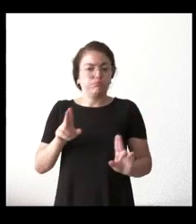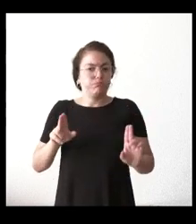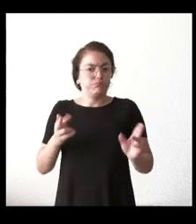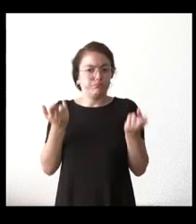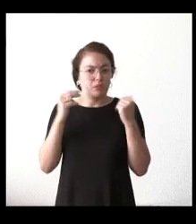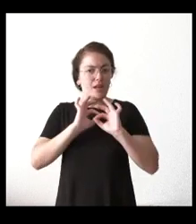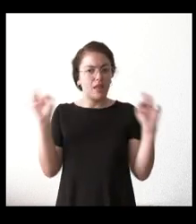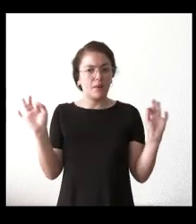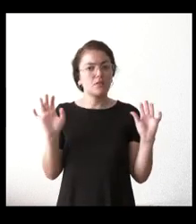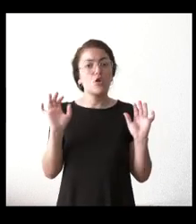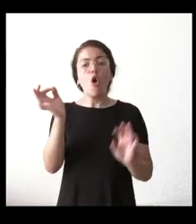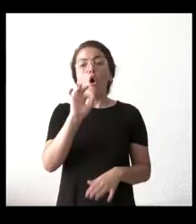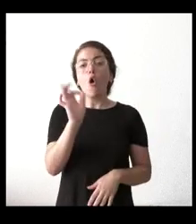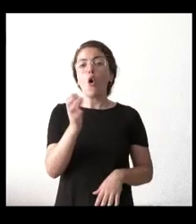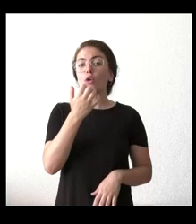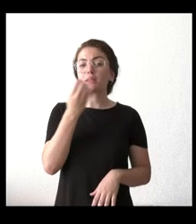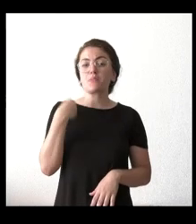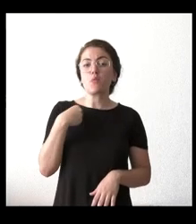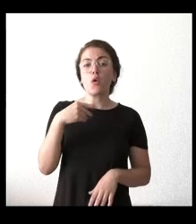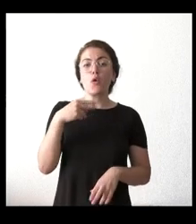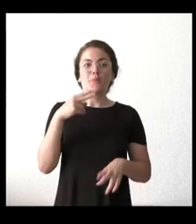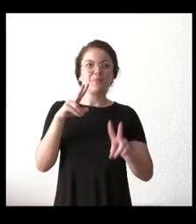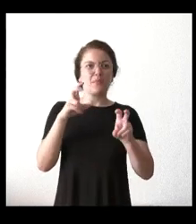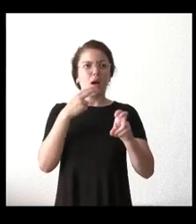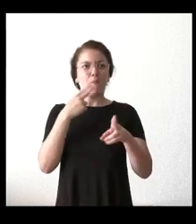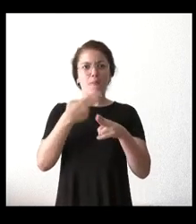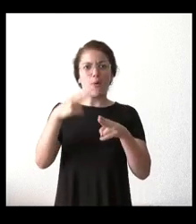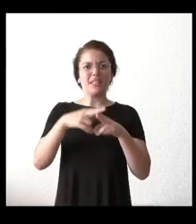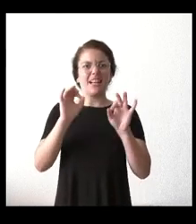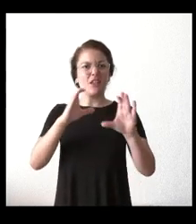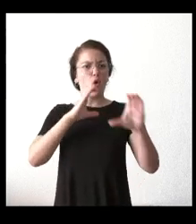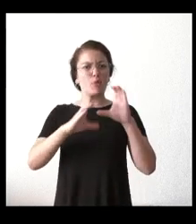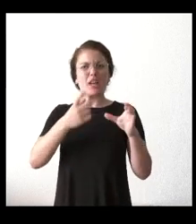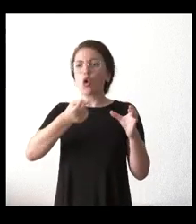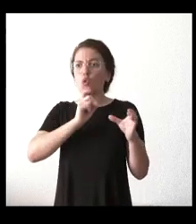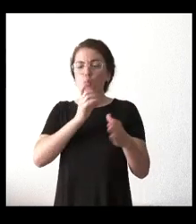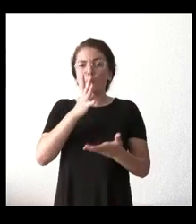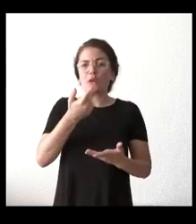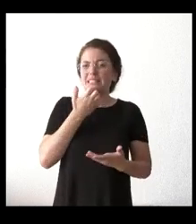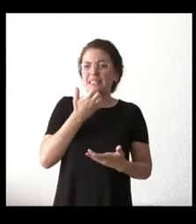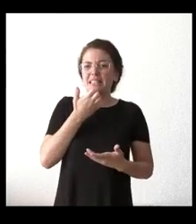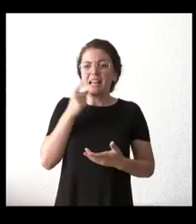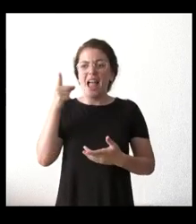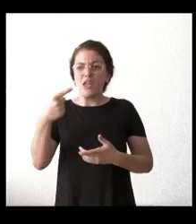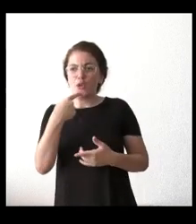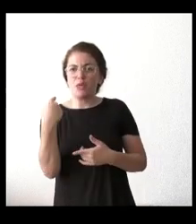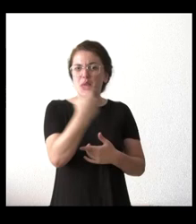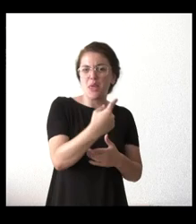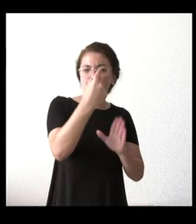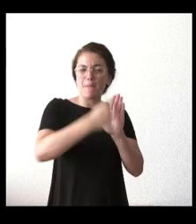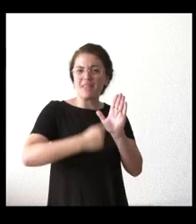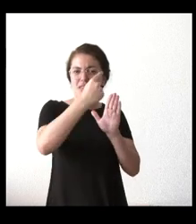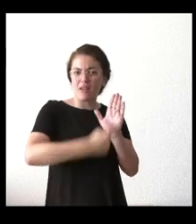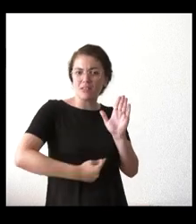gustaría saber en qué consiste su política de comunicación actual, porque, claro, si ellos les comunican a ustedes unas medidas y